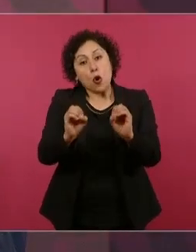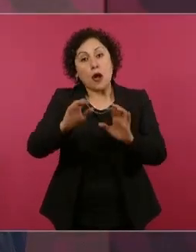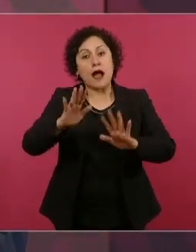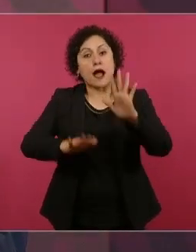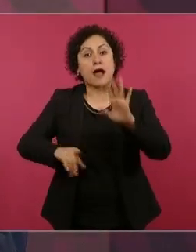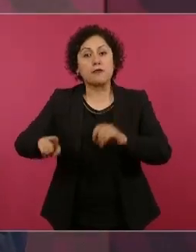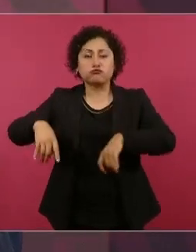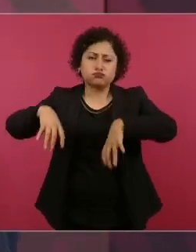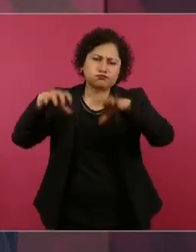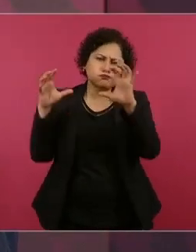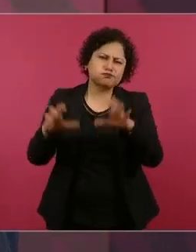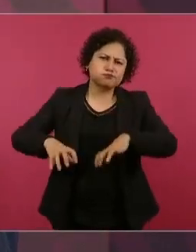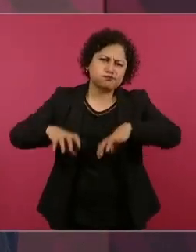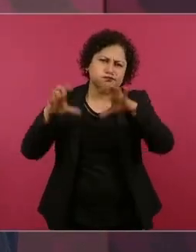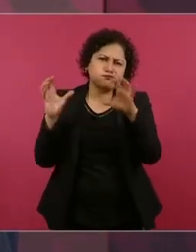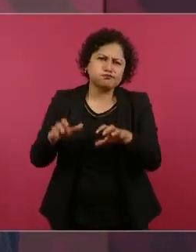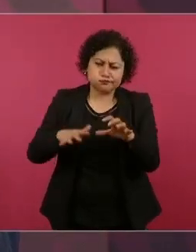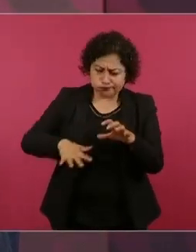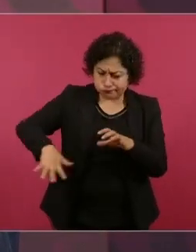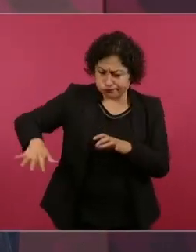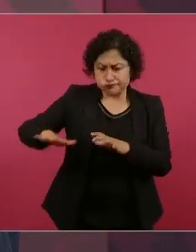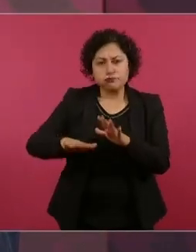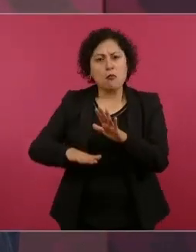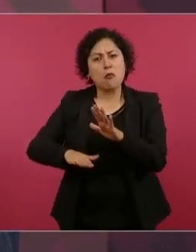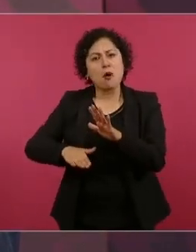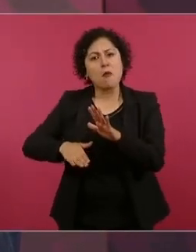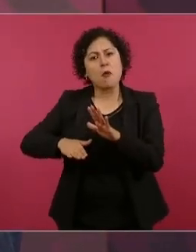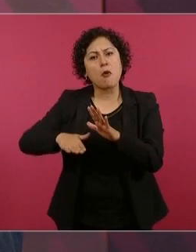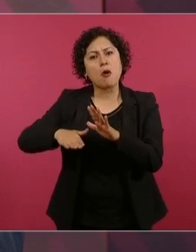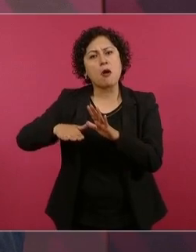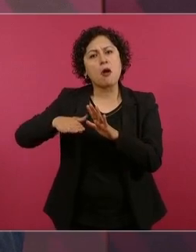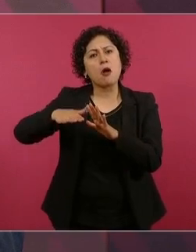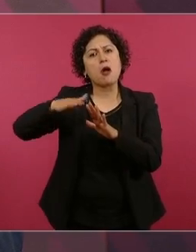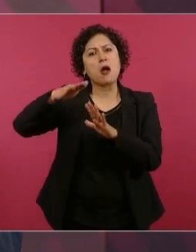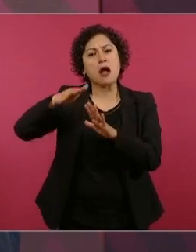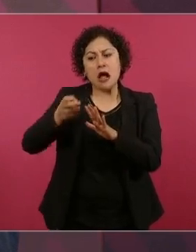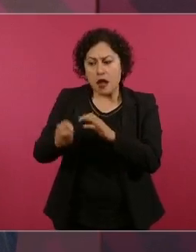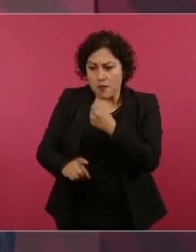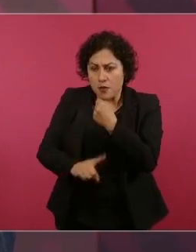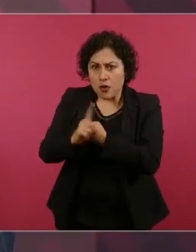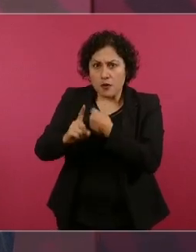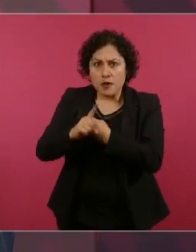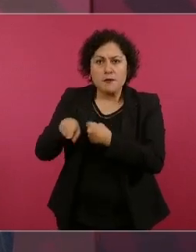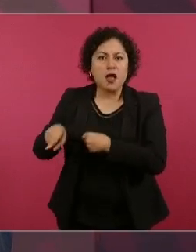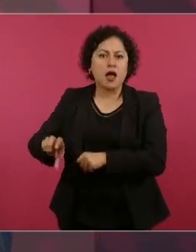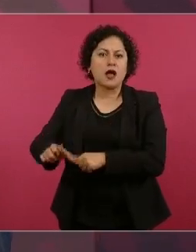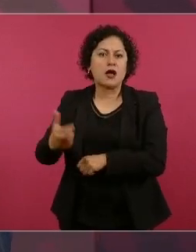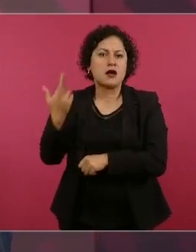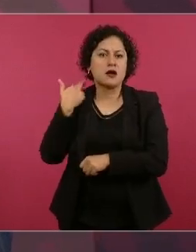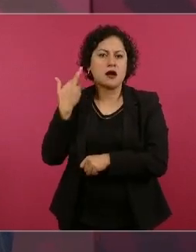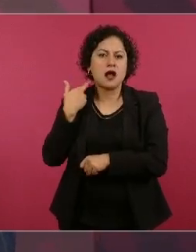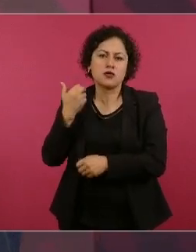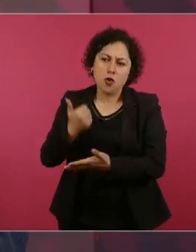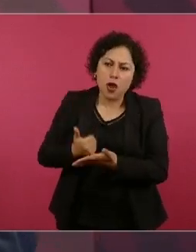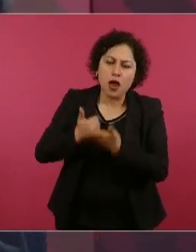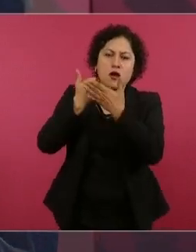todos los problemas que se presentaban